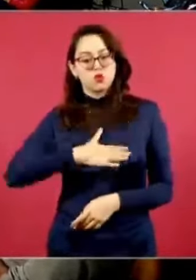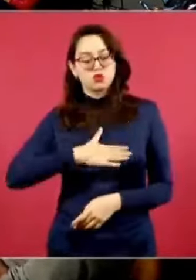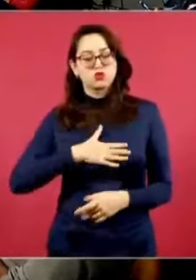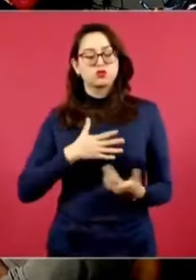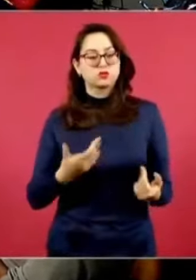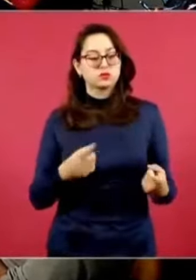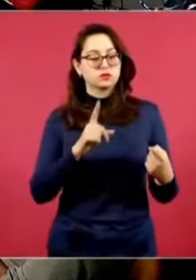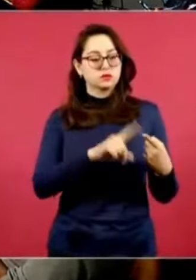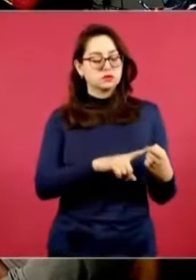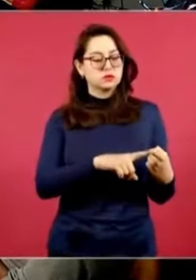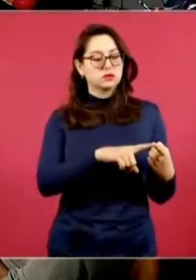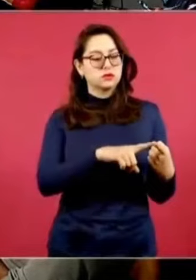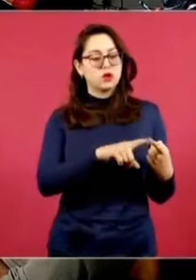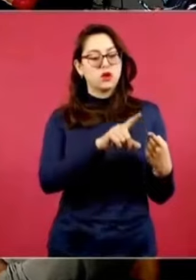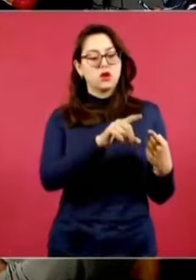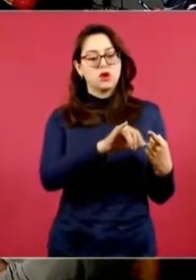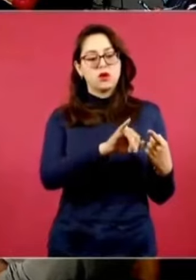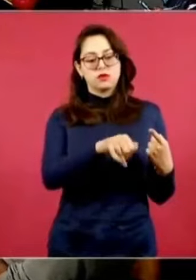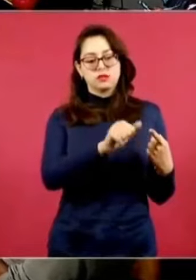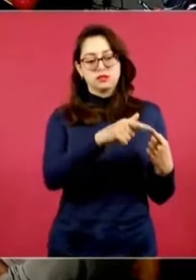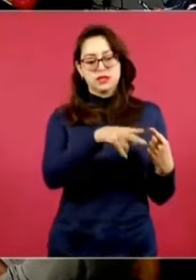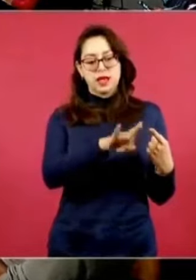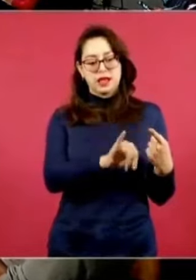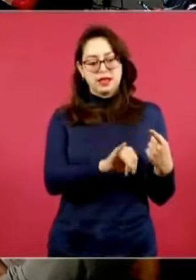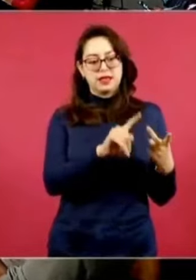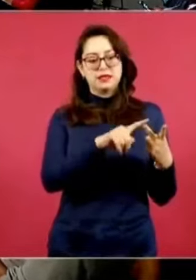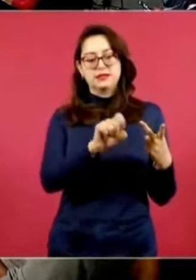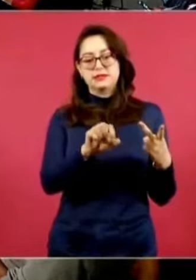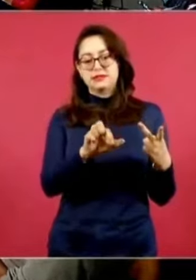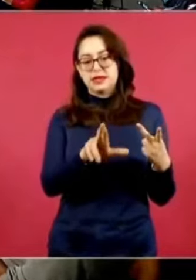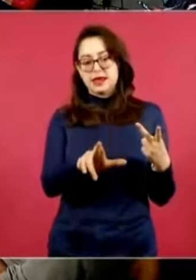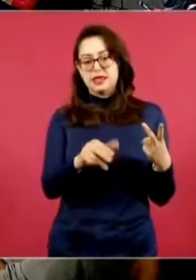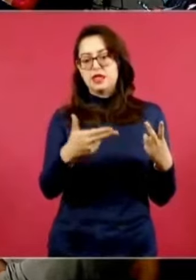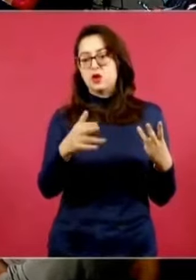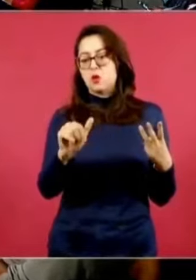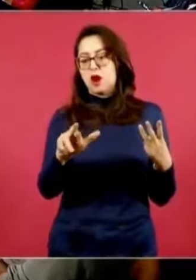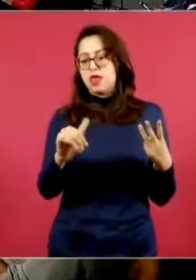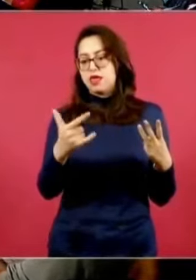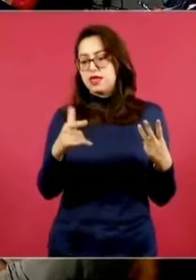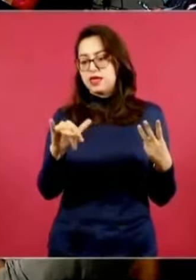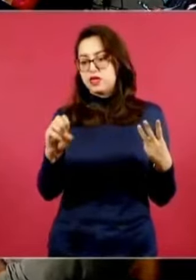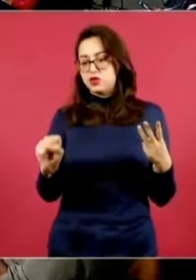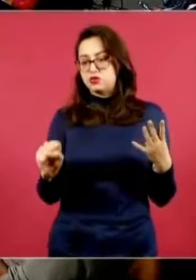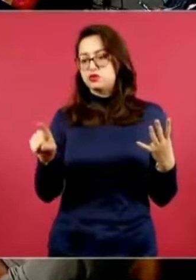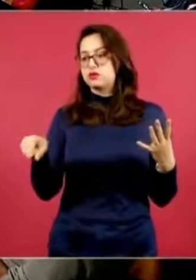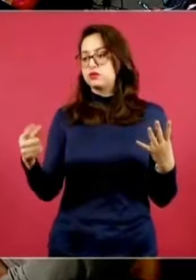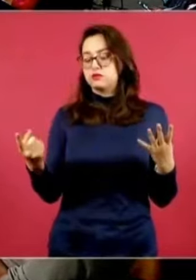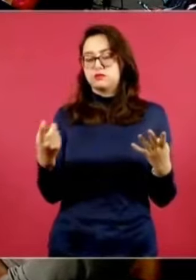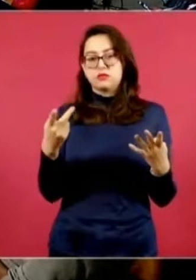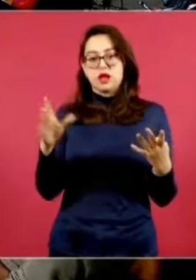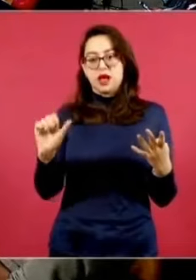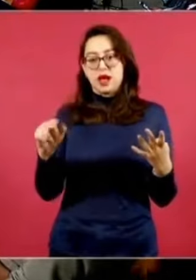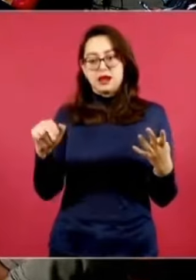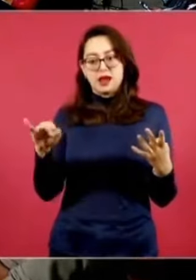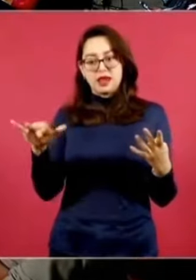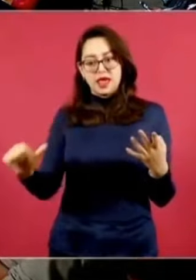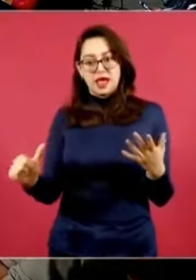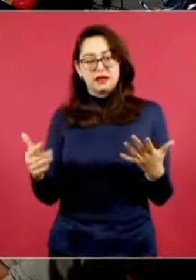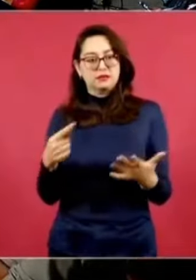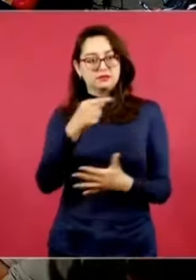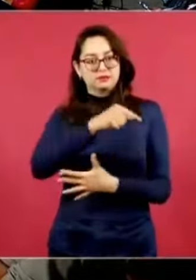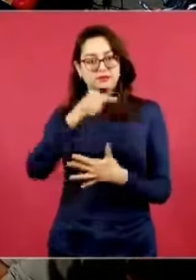está Guarijíos y el plan de Cananea. ¿Cómo va a dejar todos estos planes al cierre del gobierno? Bueno,